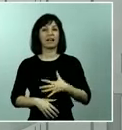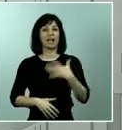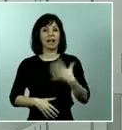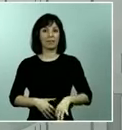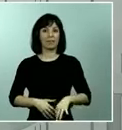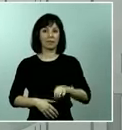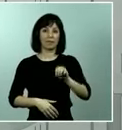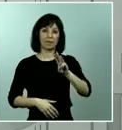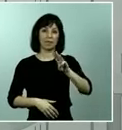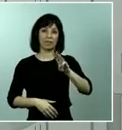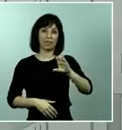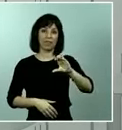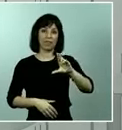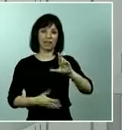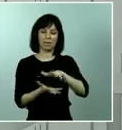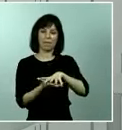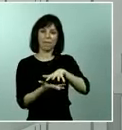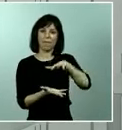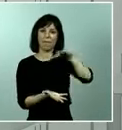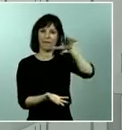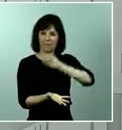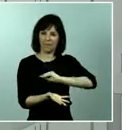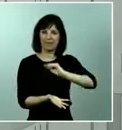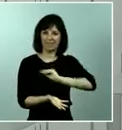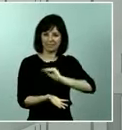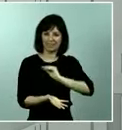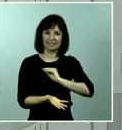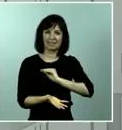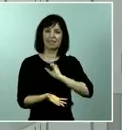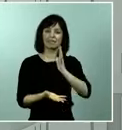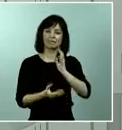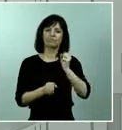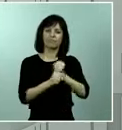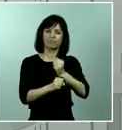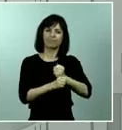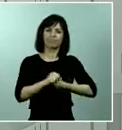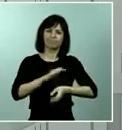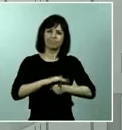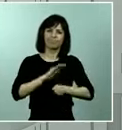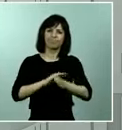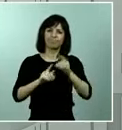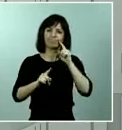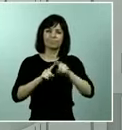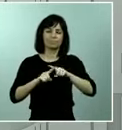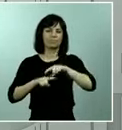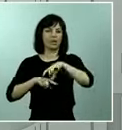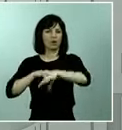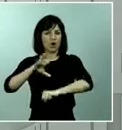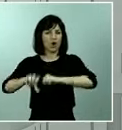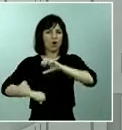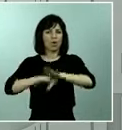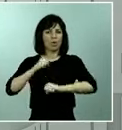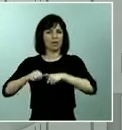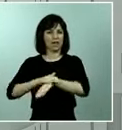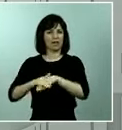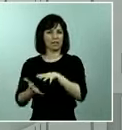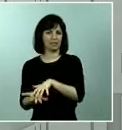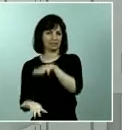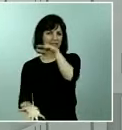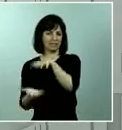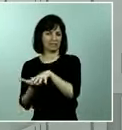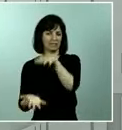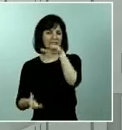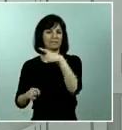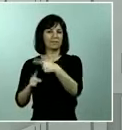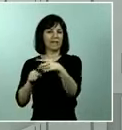además, también hemos seguido trabajando en la adquisición y en el aprovisionamiento de material con las comunidades